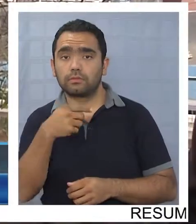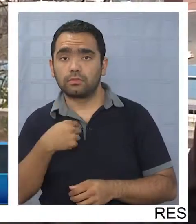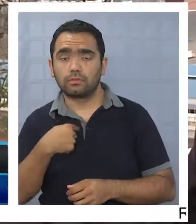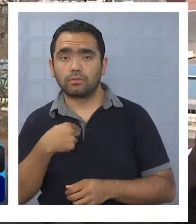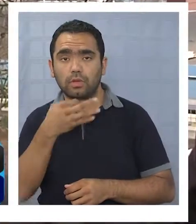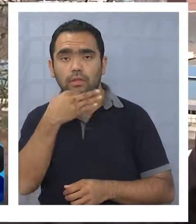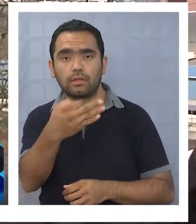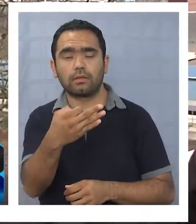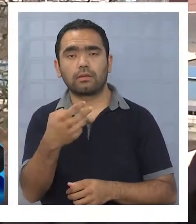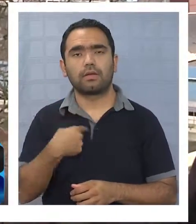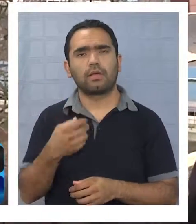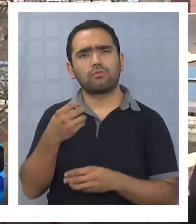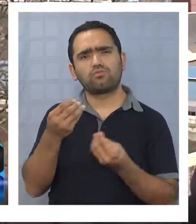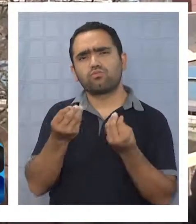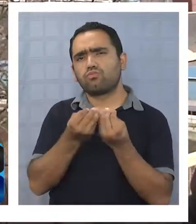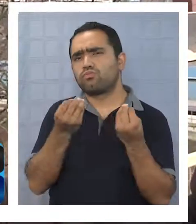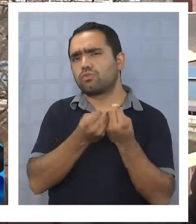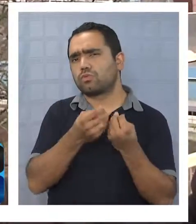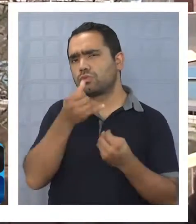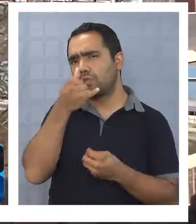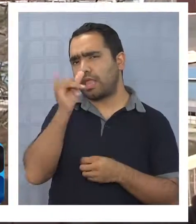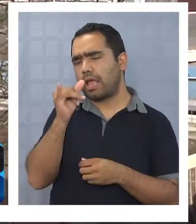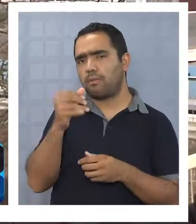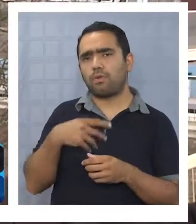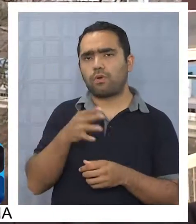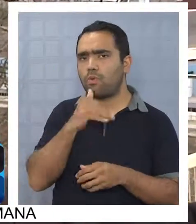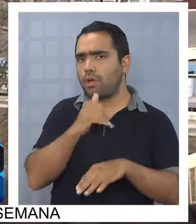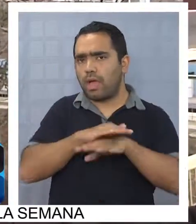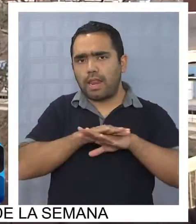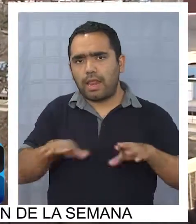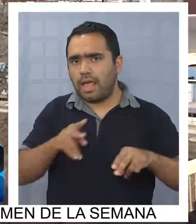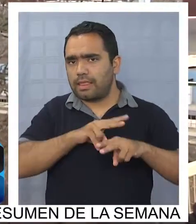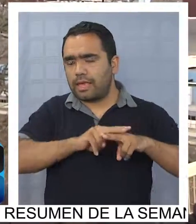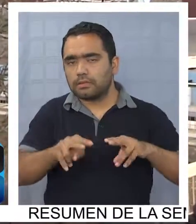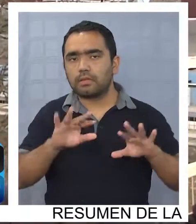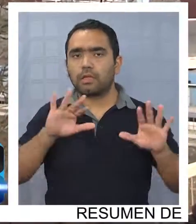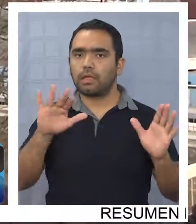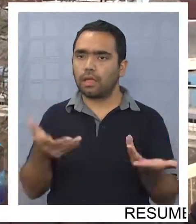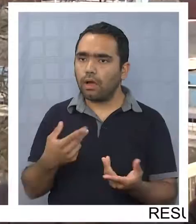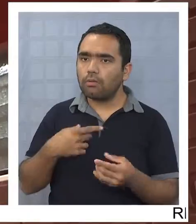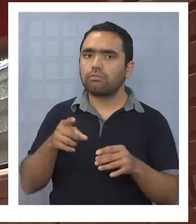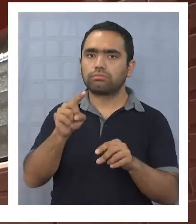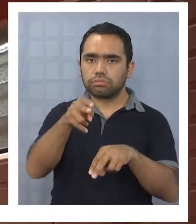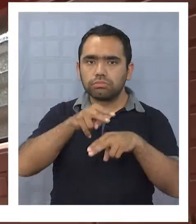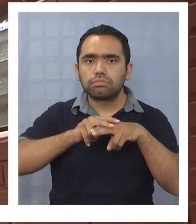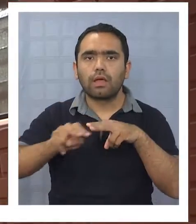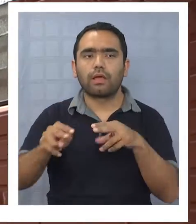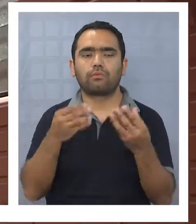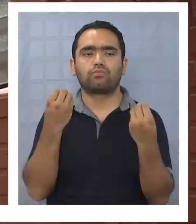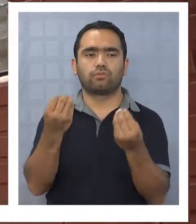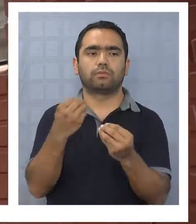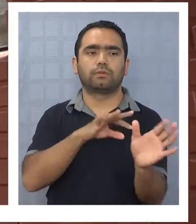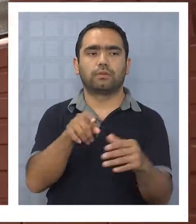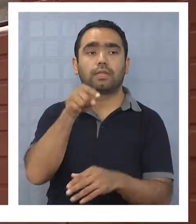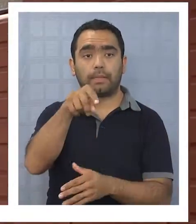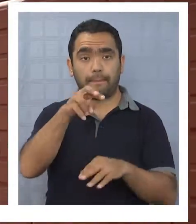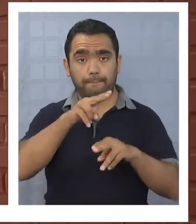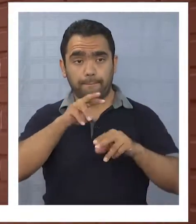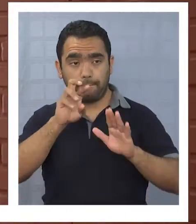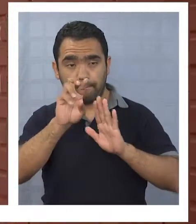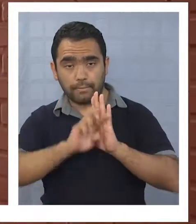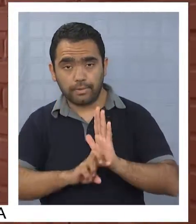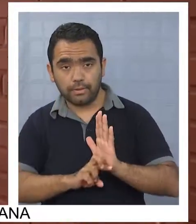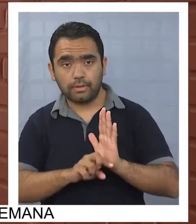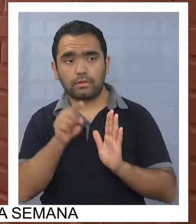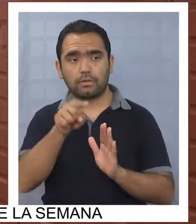que hace años que nunca se ha realizado algo aquí en la Villa y ahora se está realizando. Este proyecto abarca